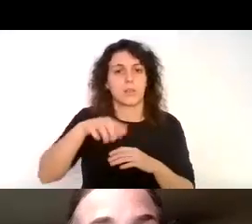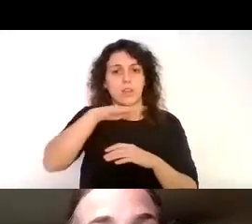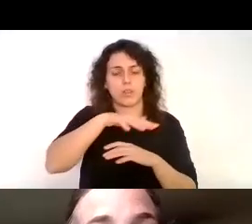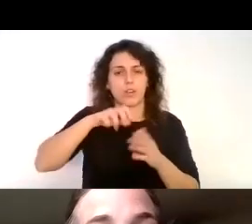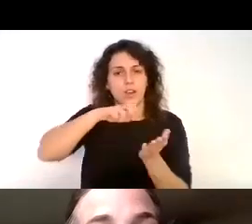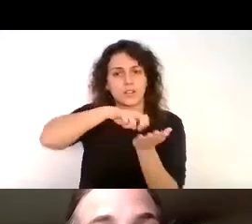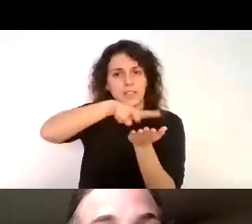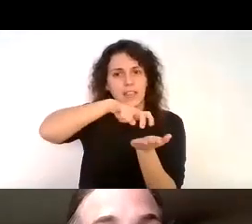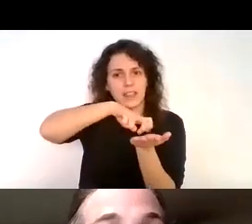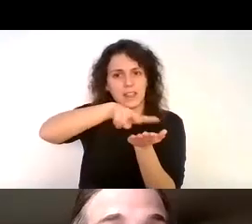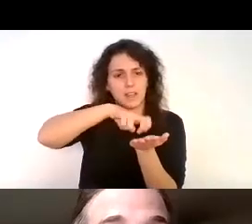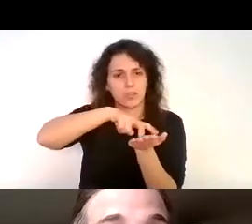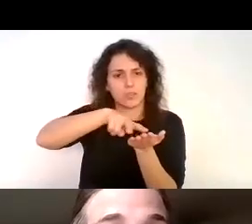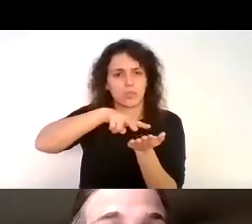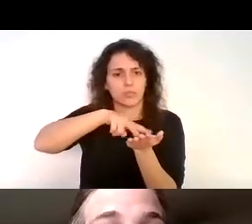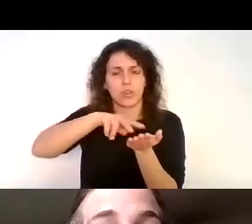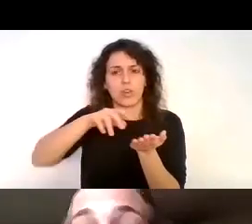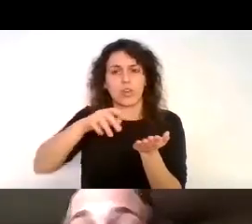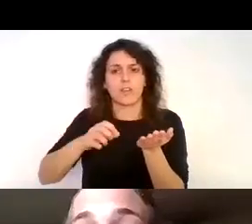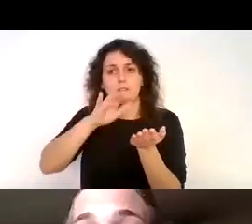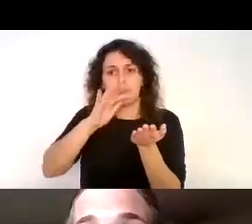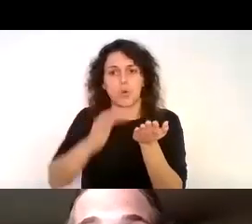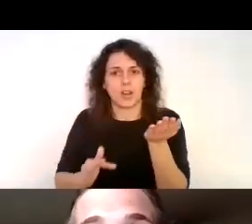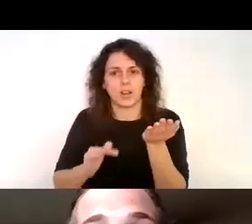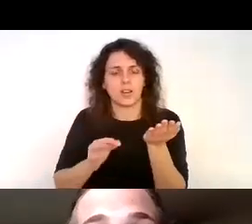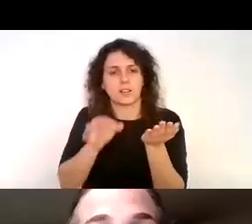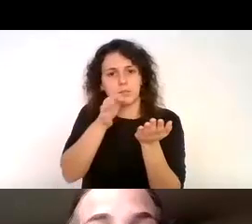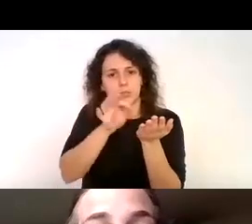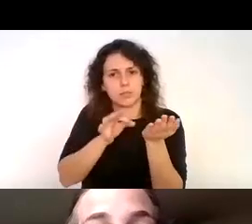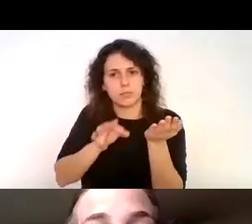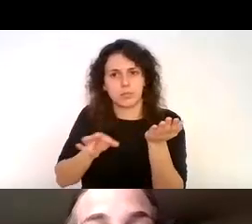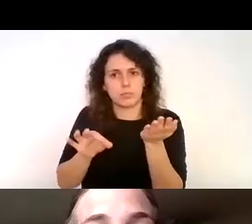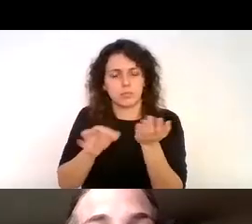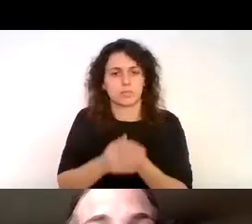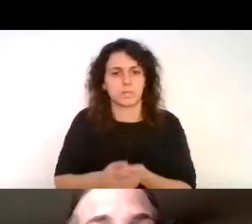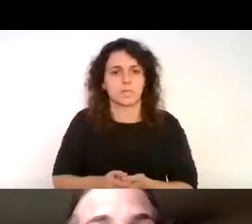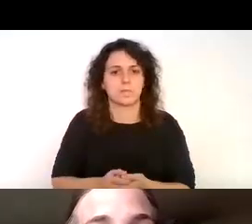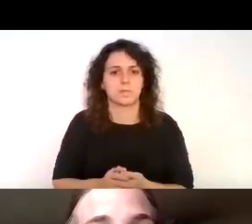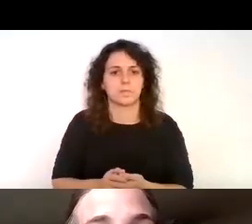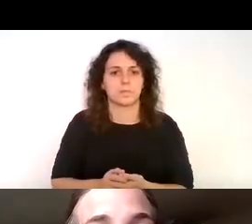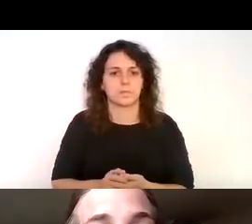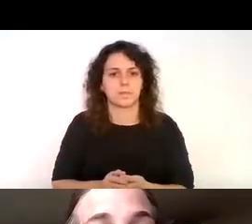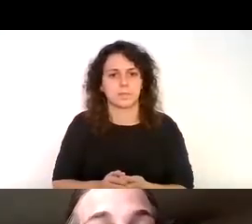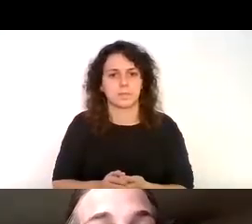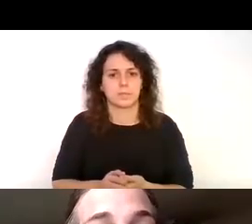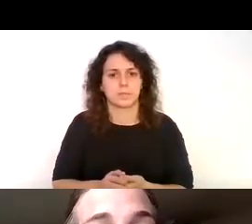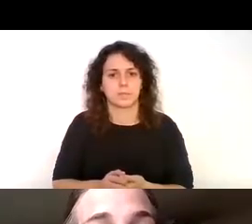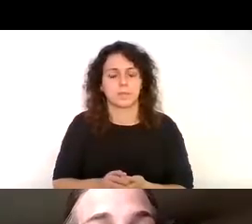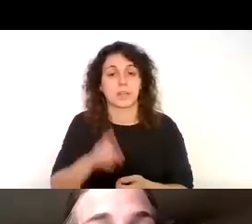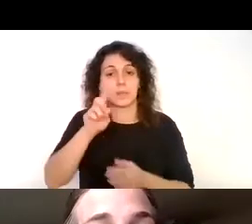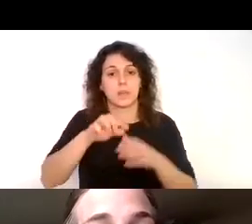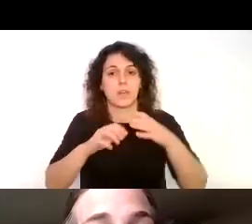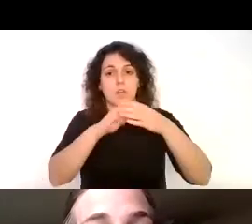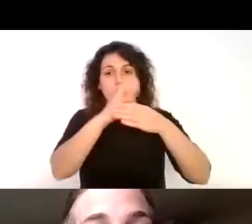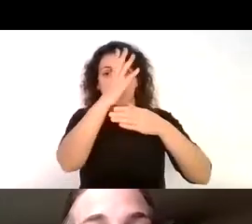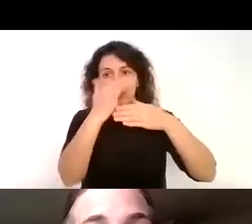con cenizas volcánicas muy accidentado el volcán Osorno